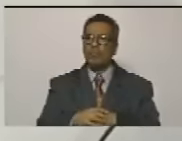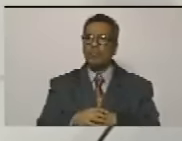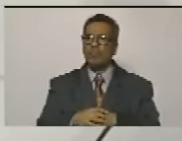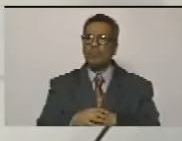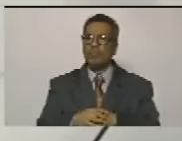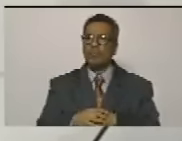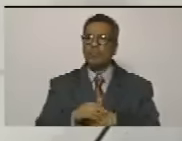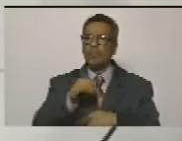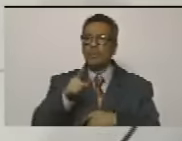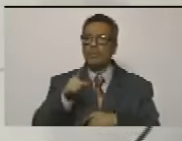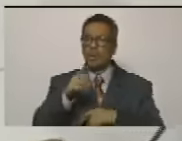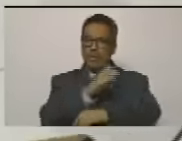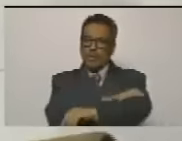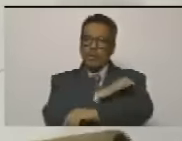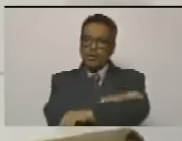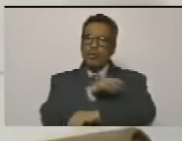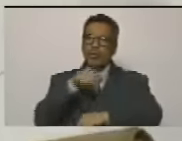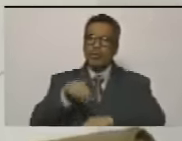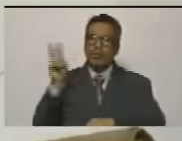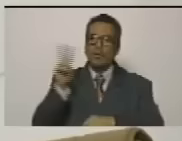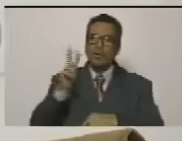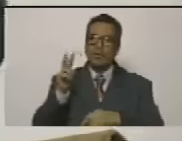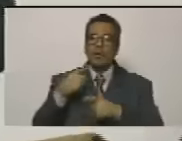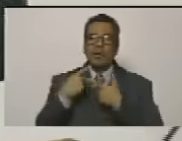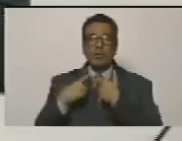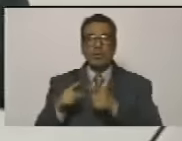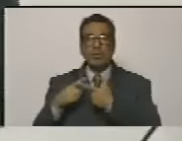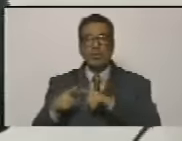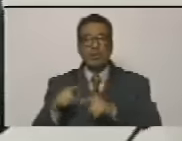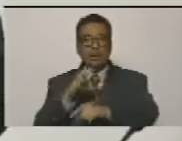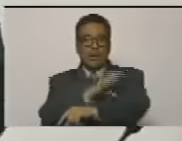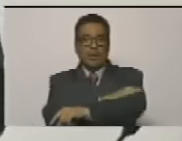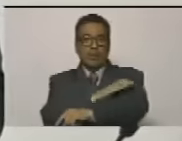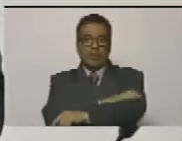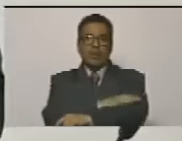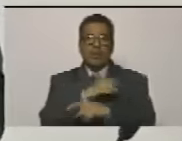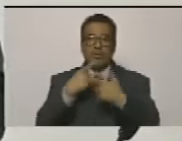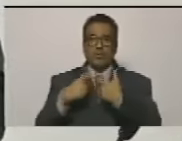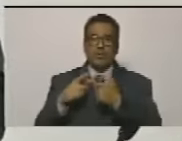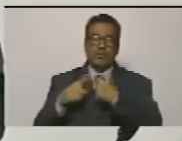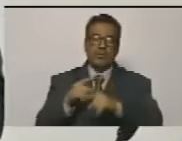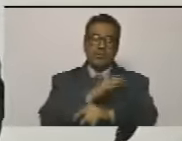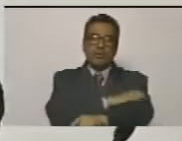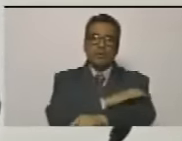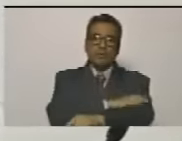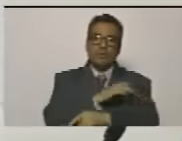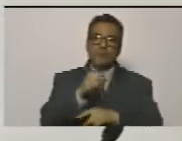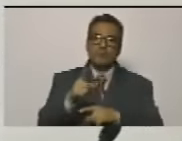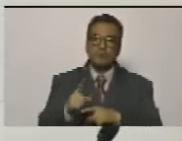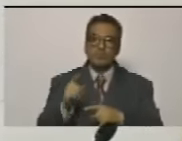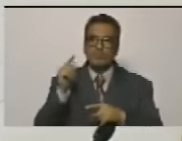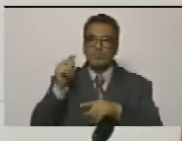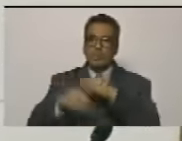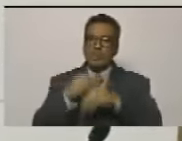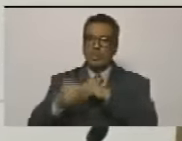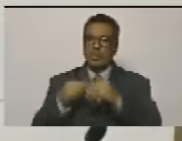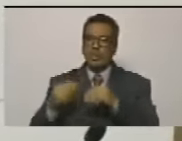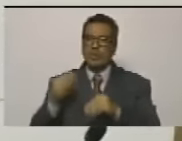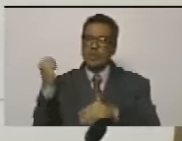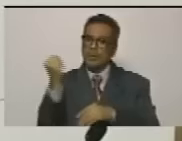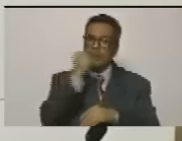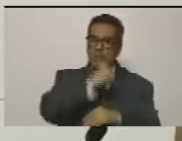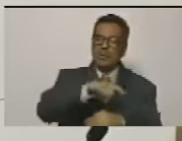en el sector de la oposición venezolana de las distintas oposiciones desde los perpetradores de los hechos